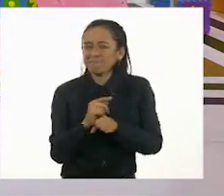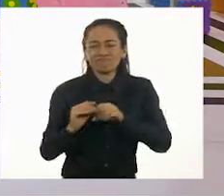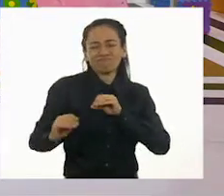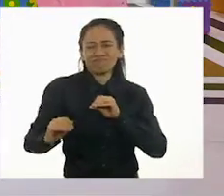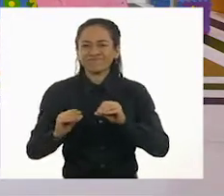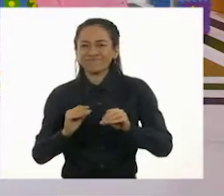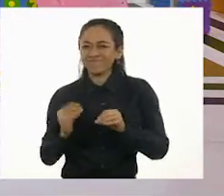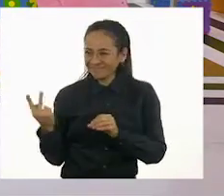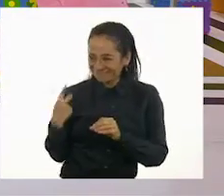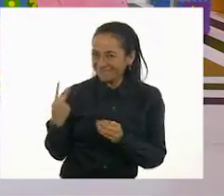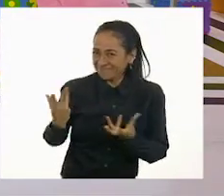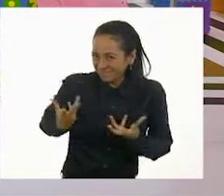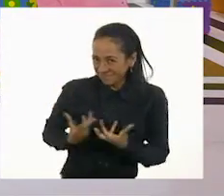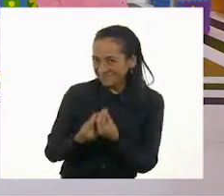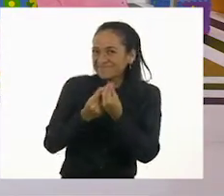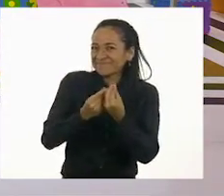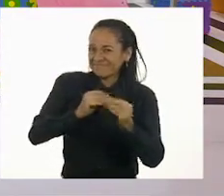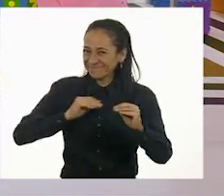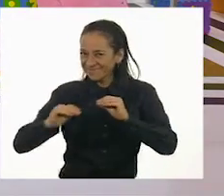Leni.